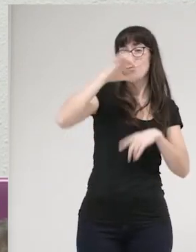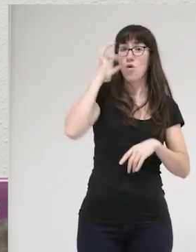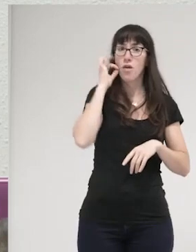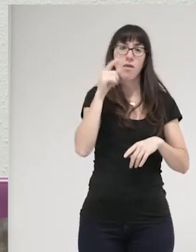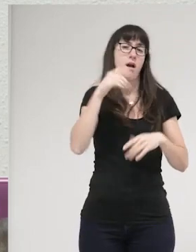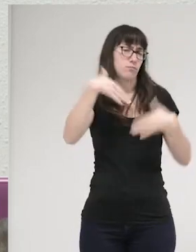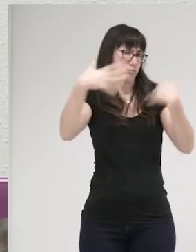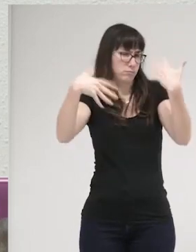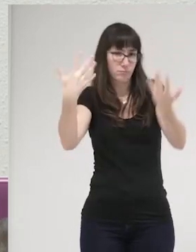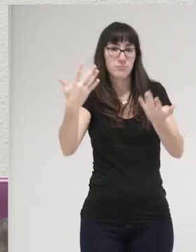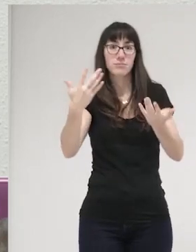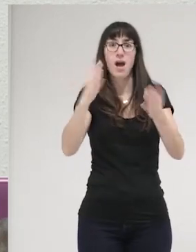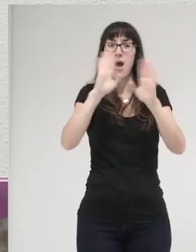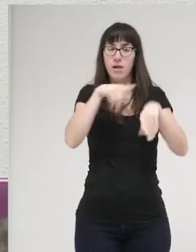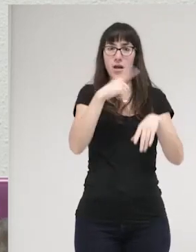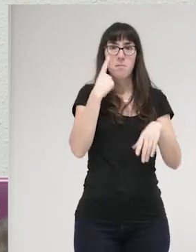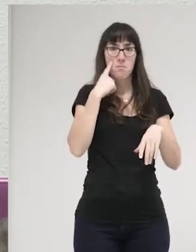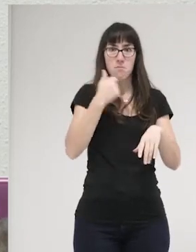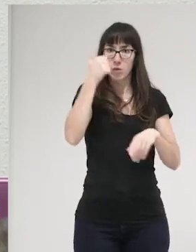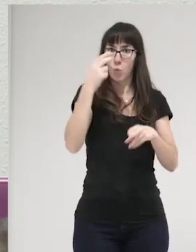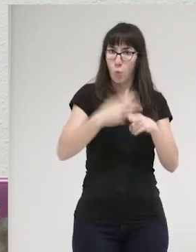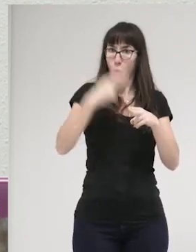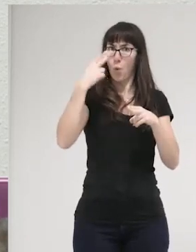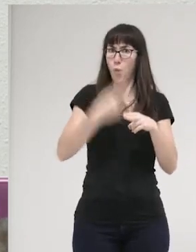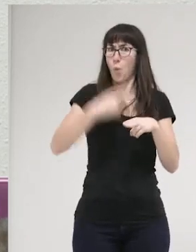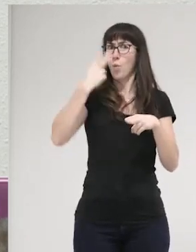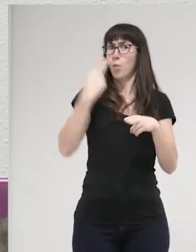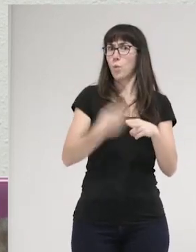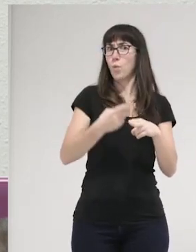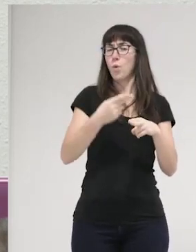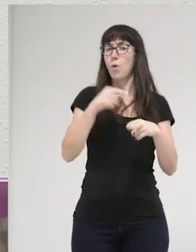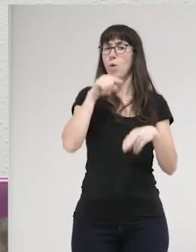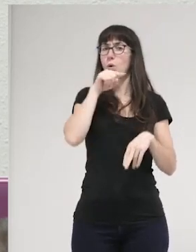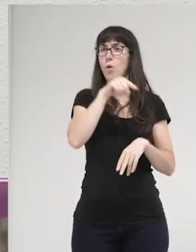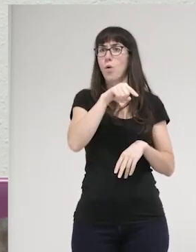y por tanto, todos estos endurecimientos, de alguna forma, se están haciendo,